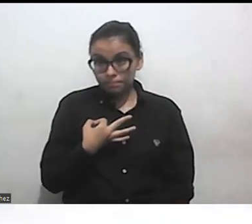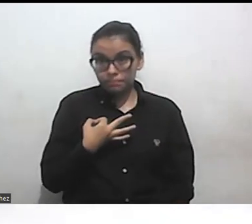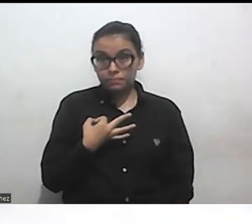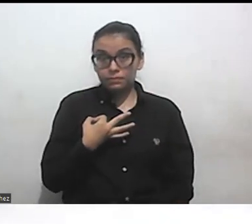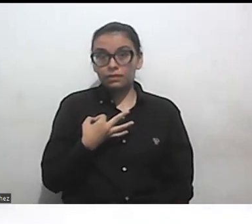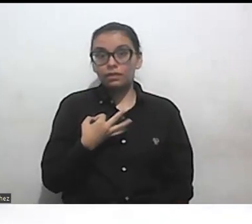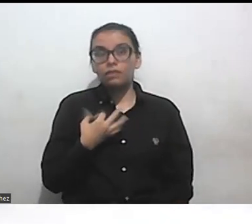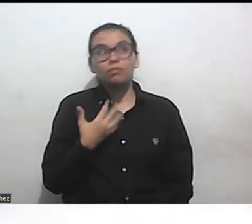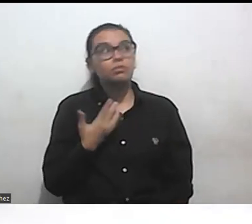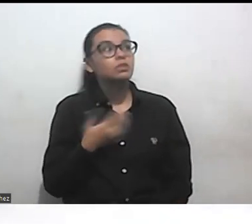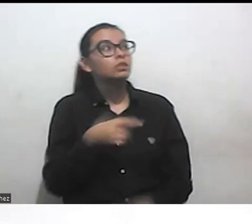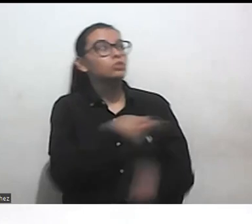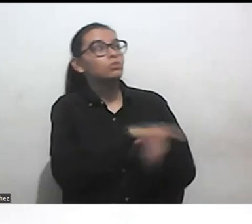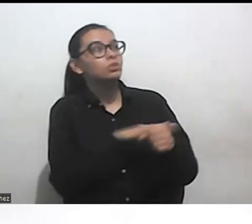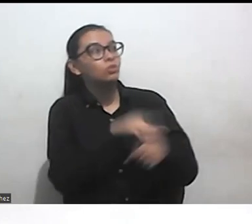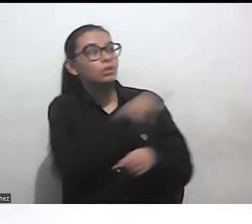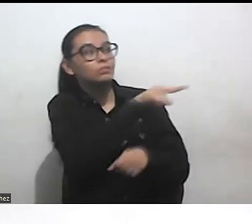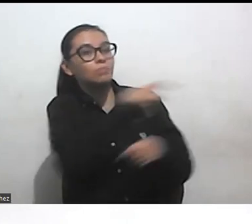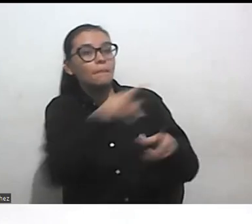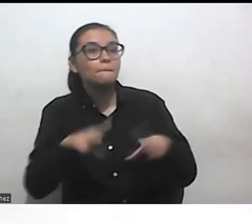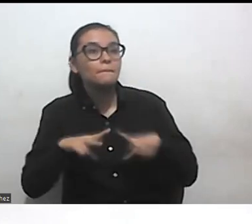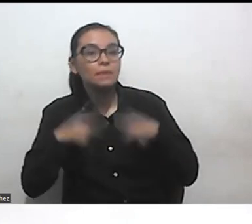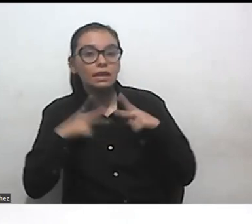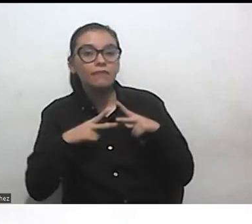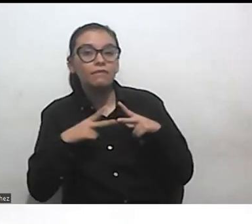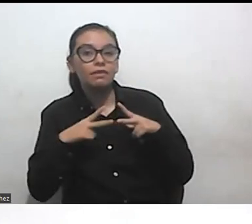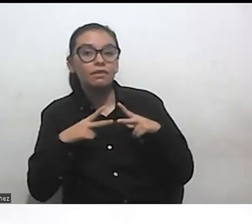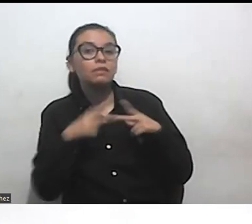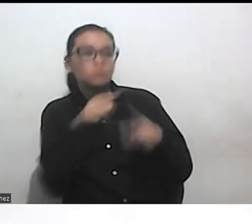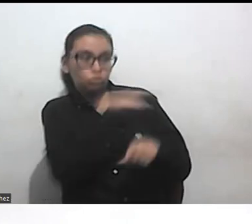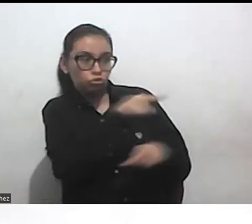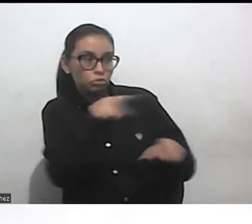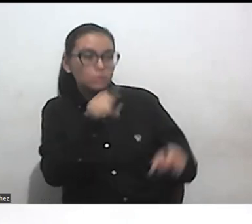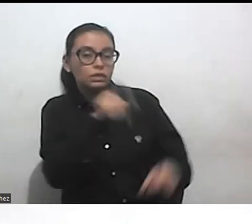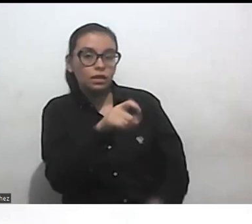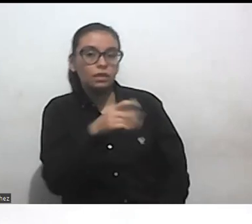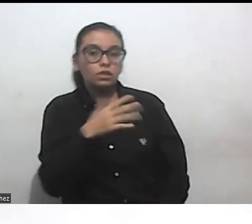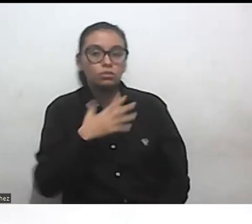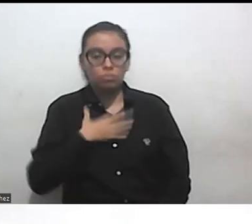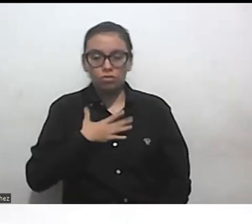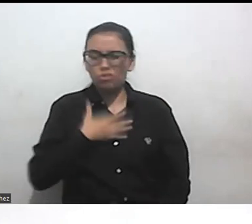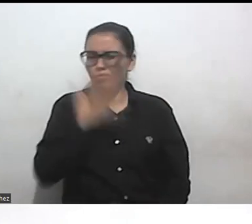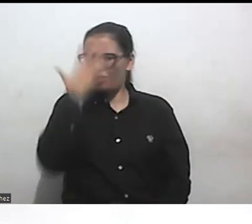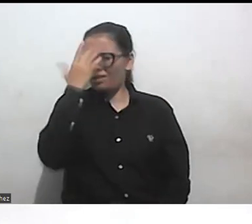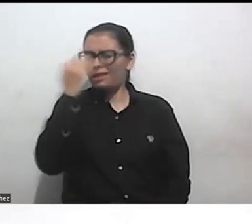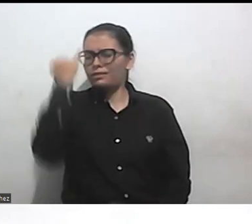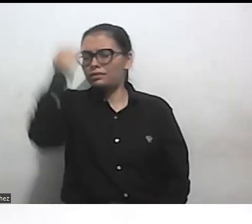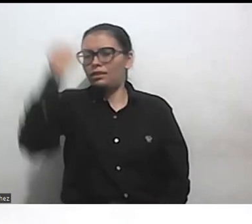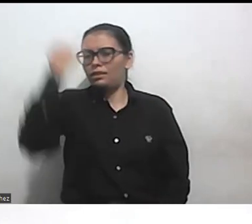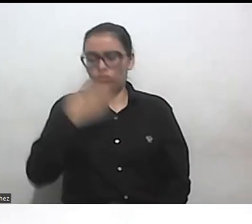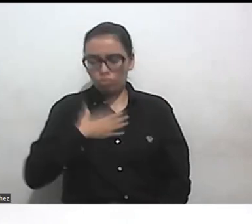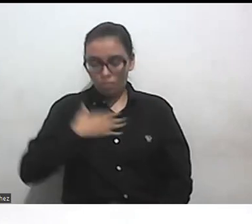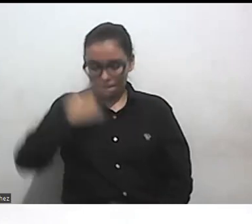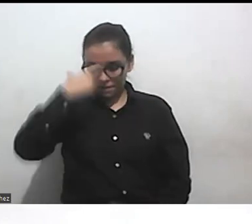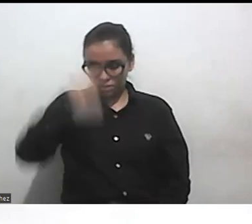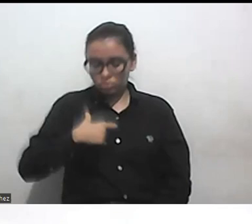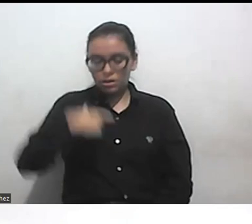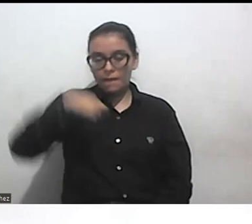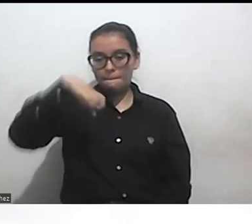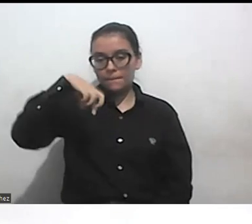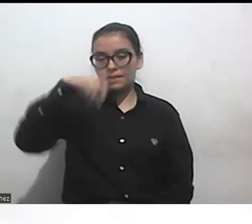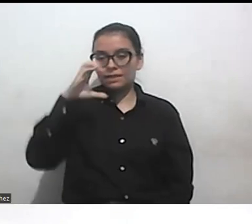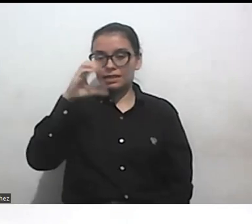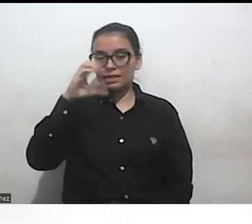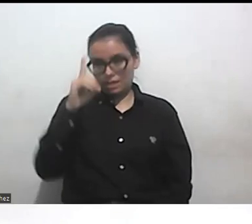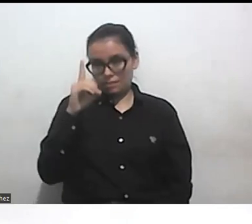y esa idea nació porque yo soy una persona PSD yo no camino tengo una